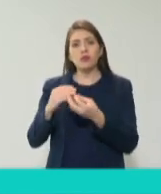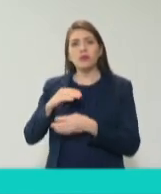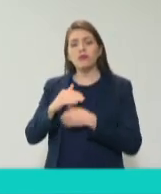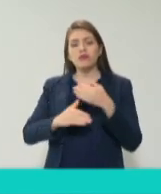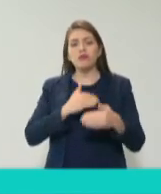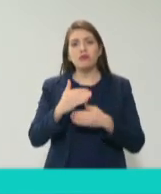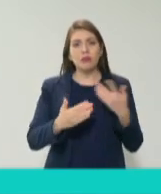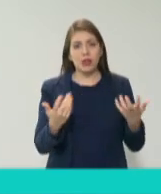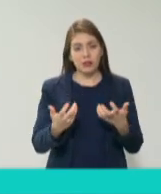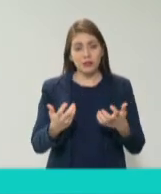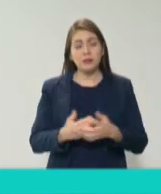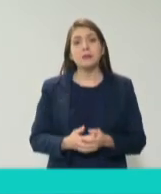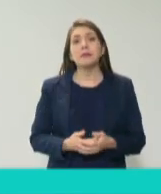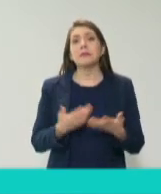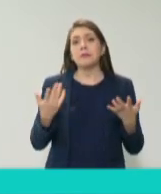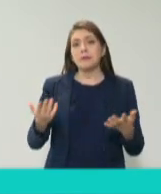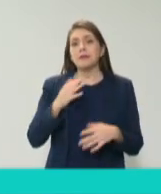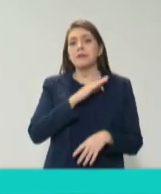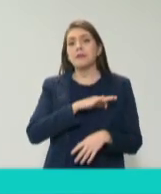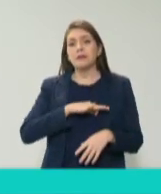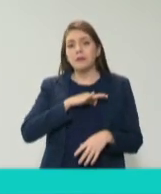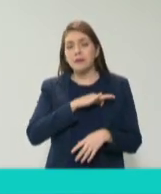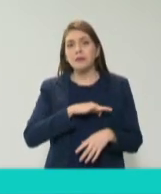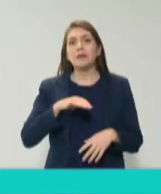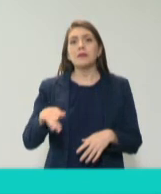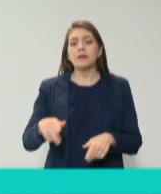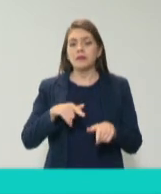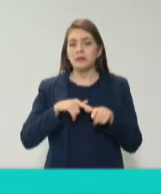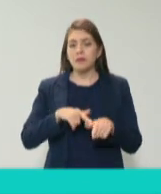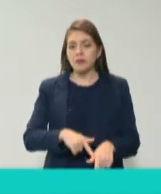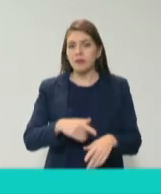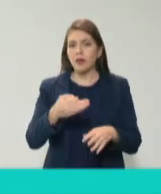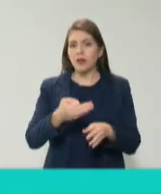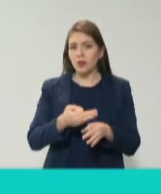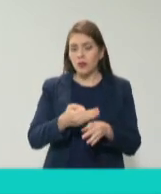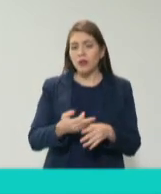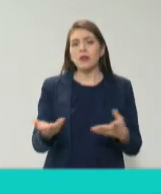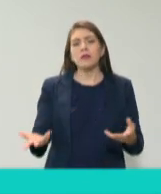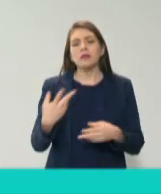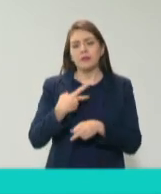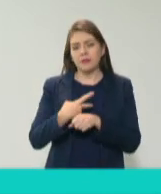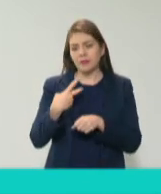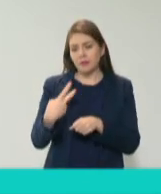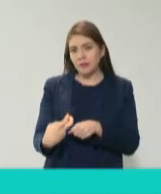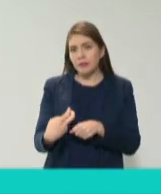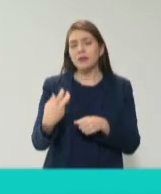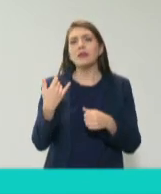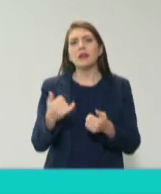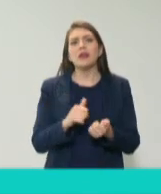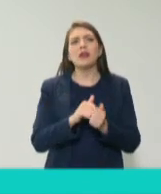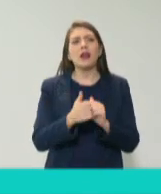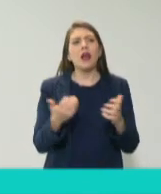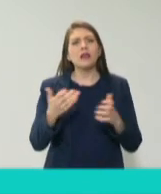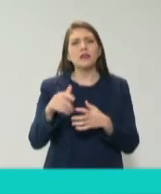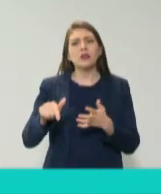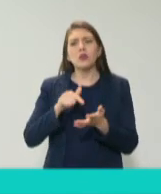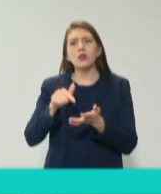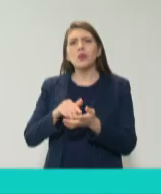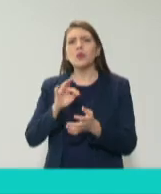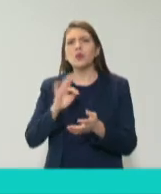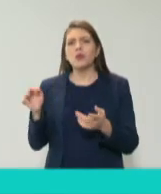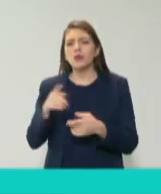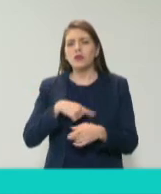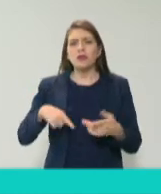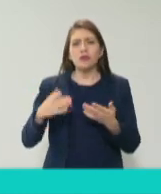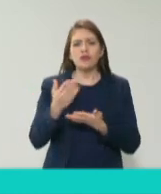eso felicidades por mantener aquí el dedo en el renglón por invitarnos y por generar estos espacios de conversación que